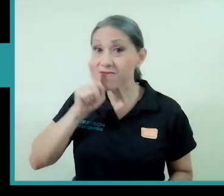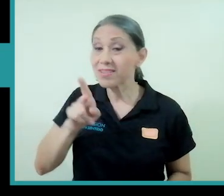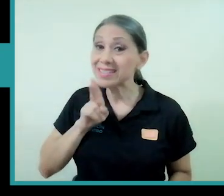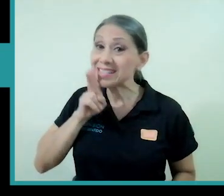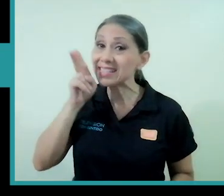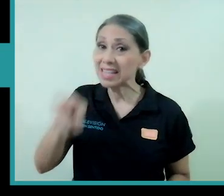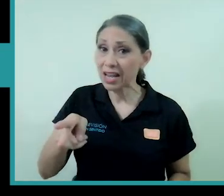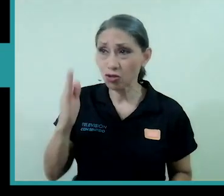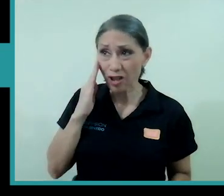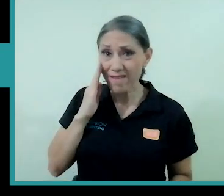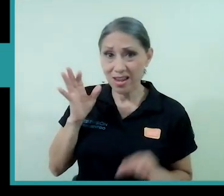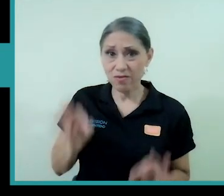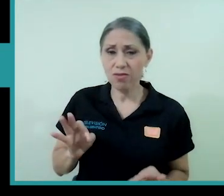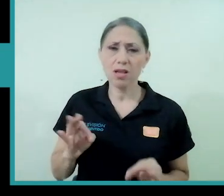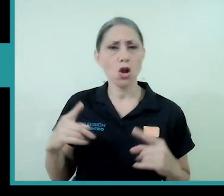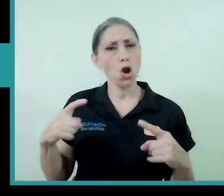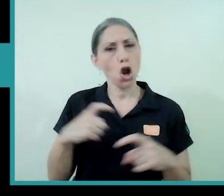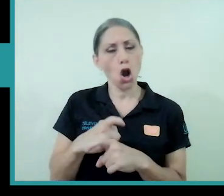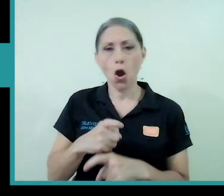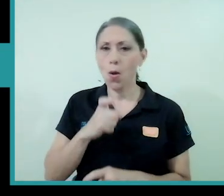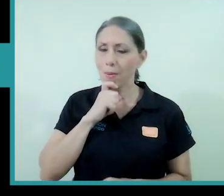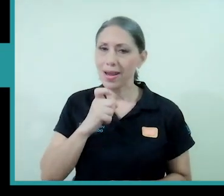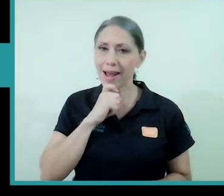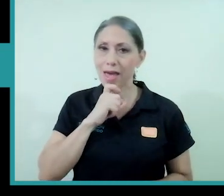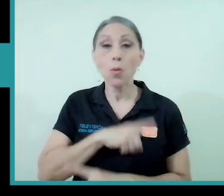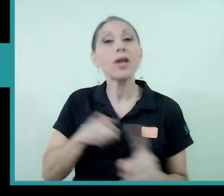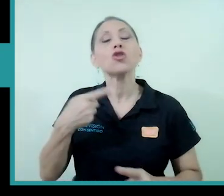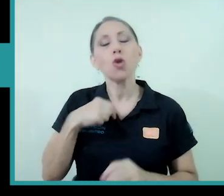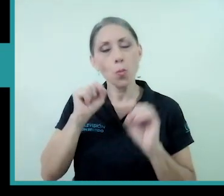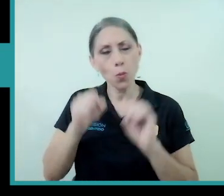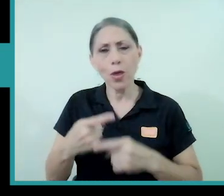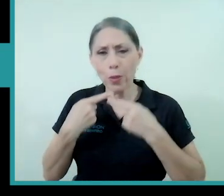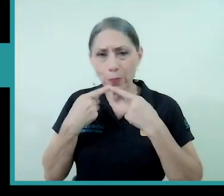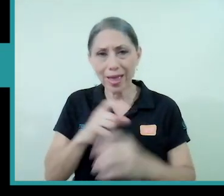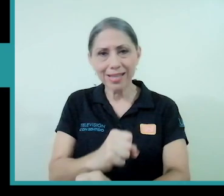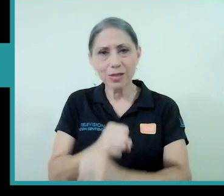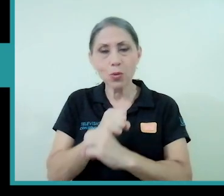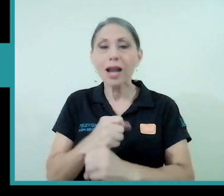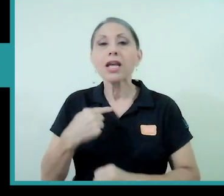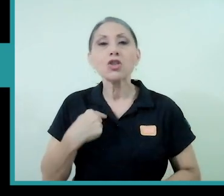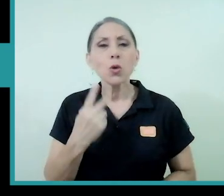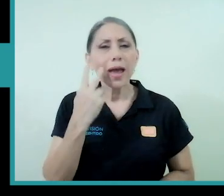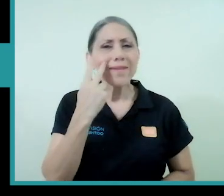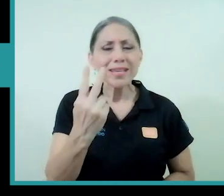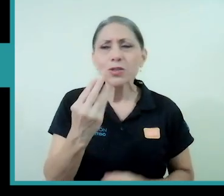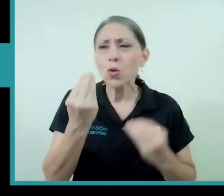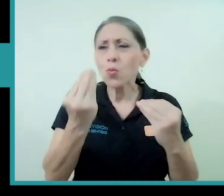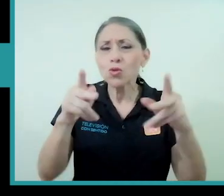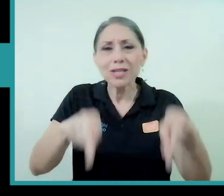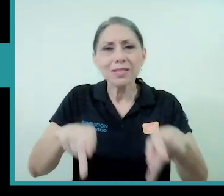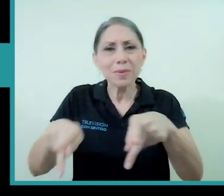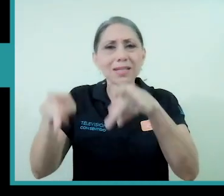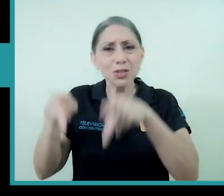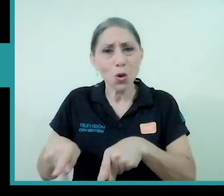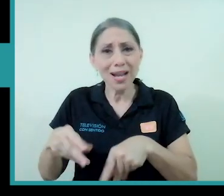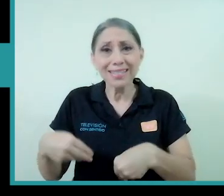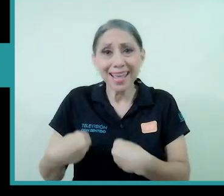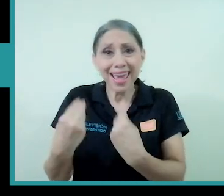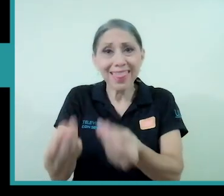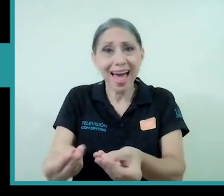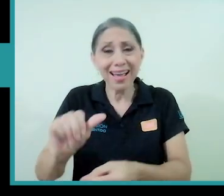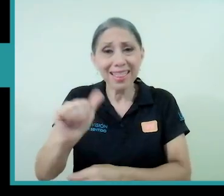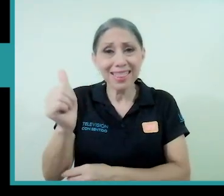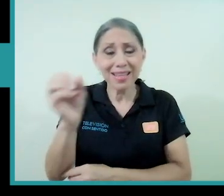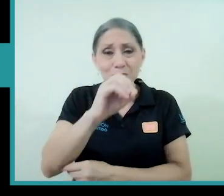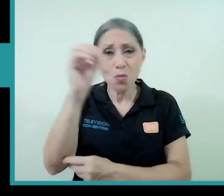es muy complicado lo que yo sí puedo asegurar es que yo he visto muchísimas personas que dan su diezmo o están